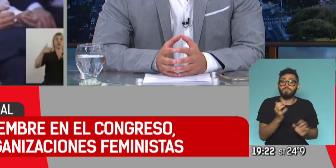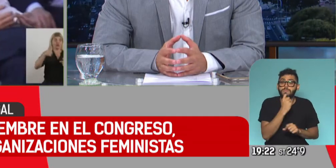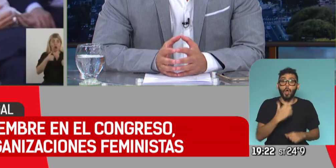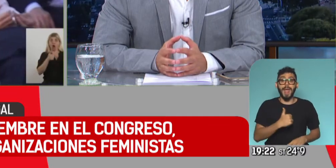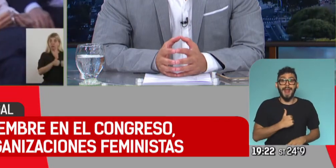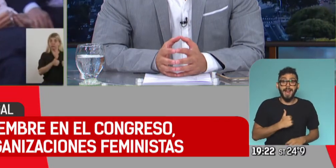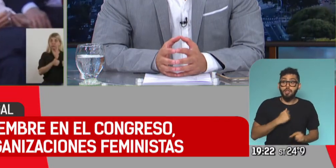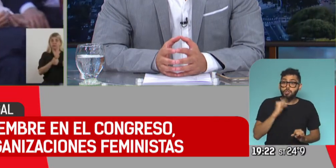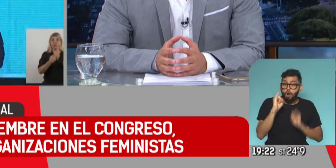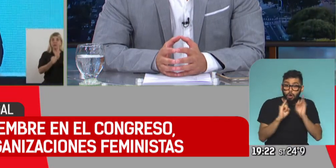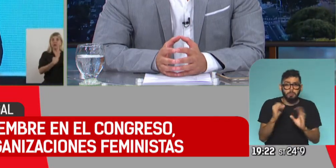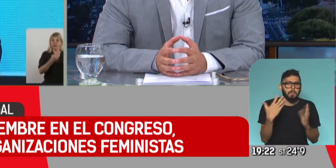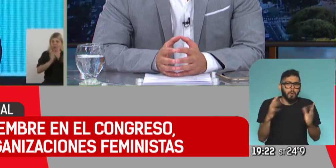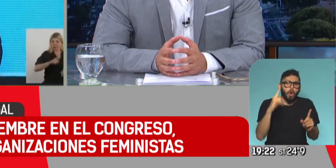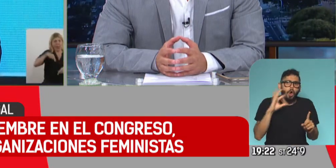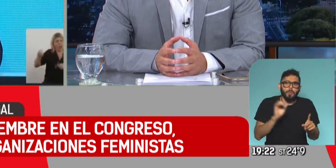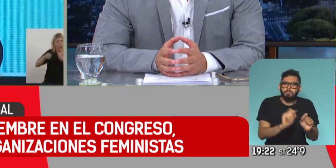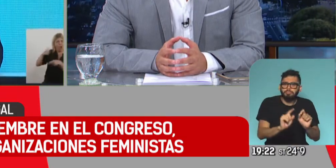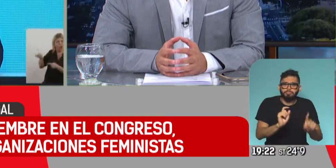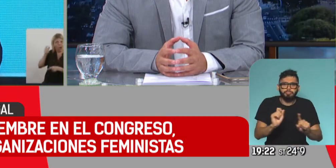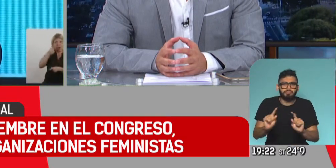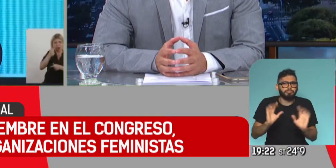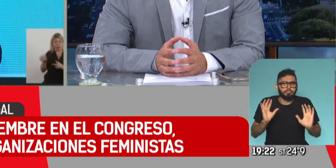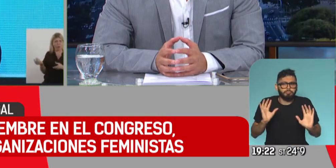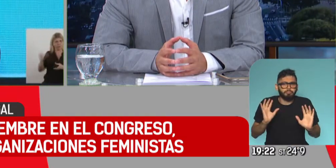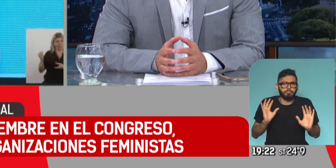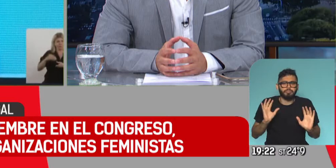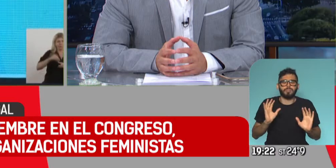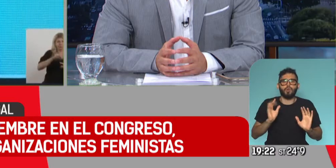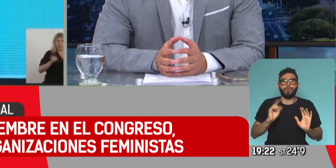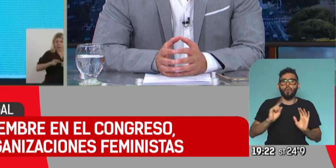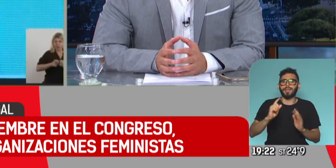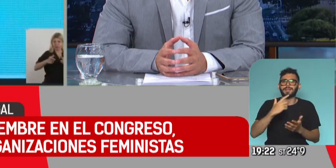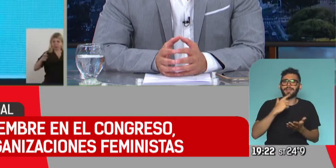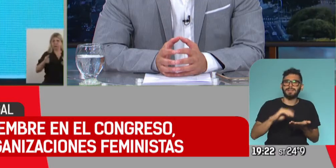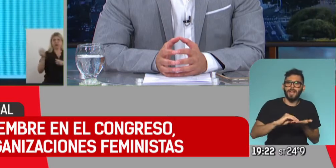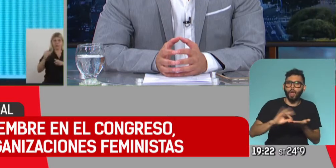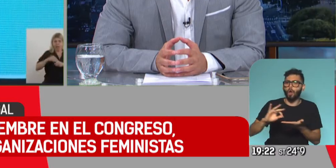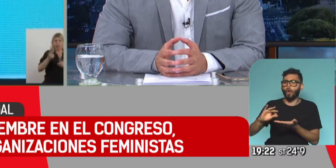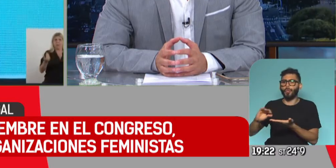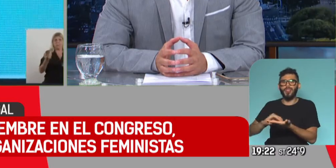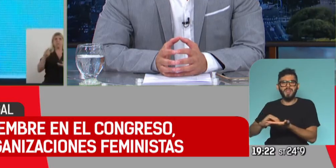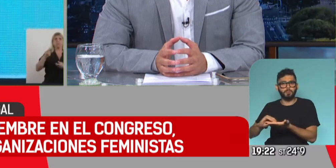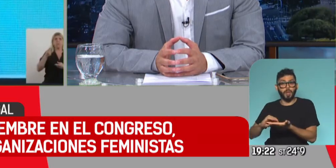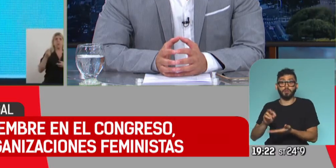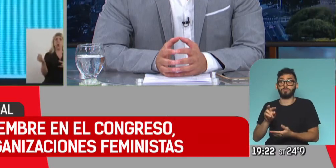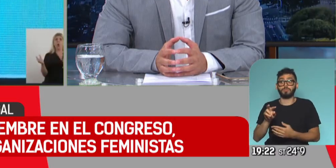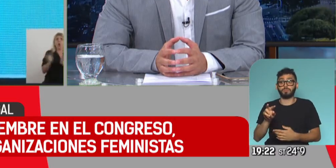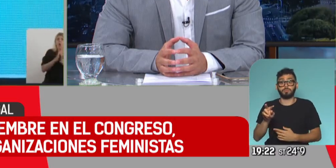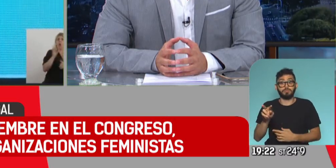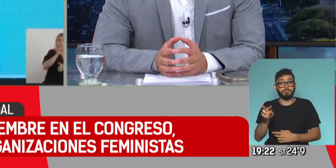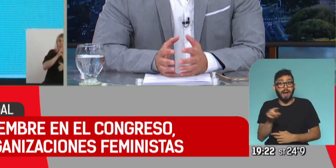tiene sus puntos de vista y tiene sus argumentos, no es el Senado y no es Cámara de Diputados el lugar donde